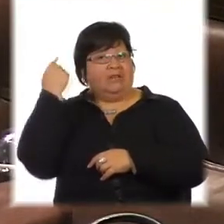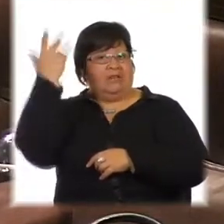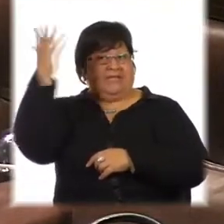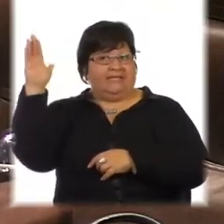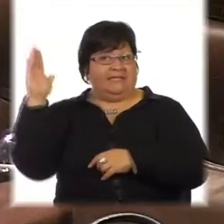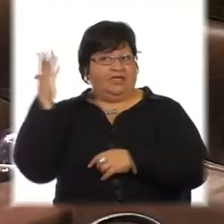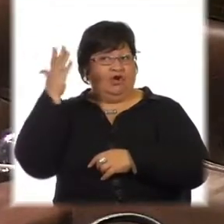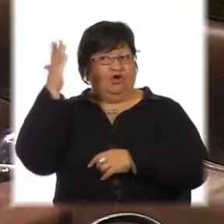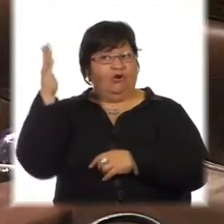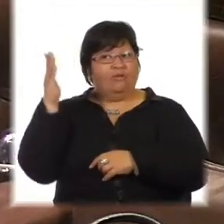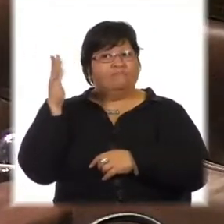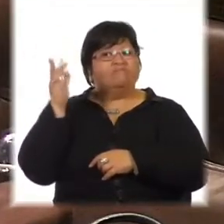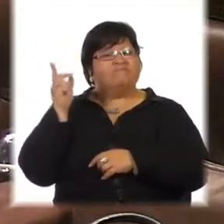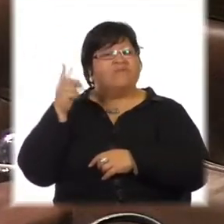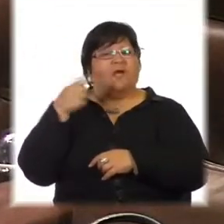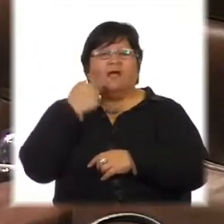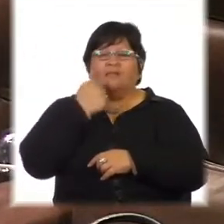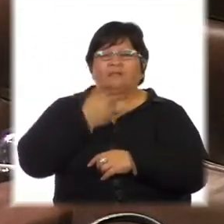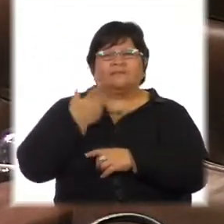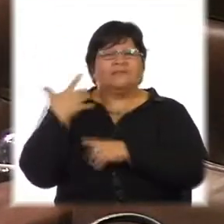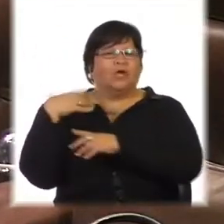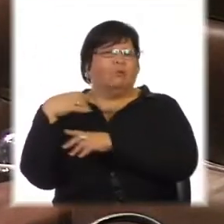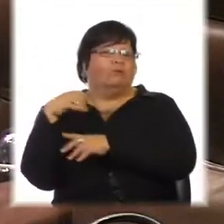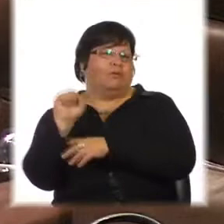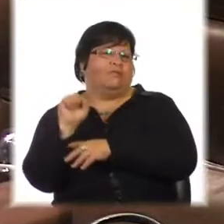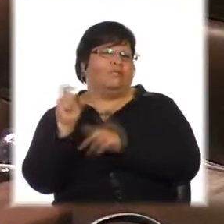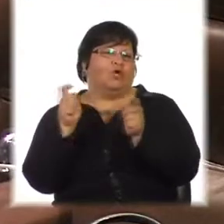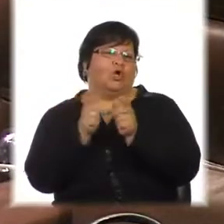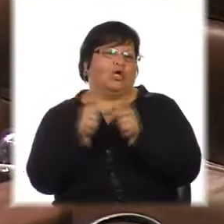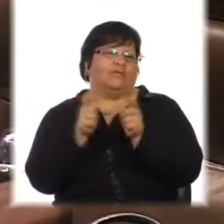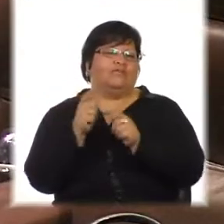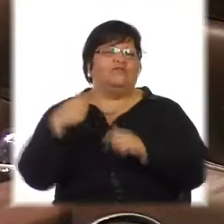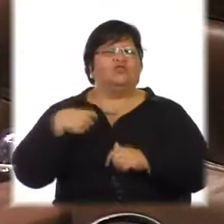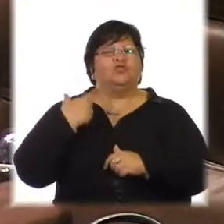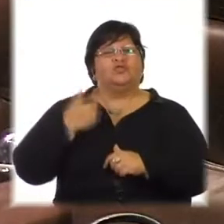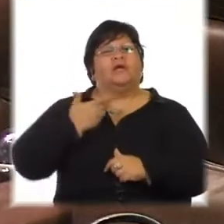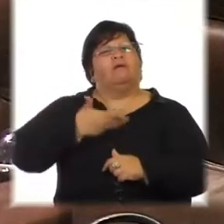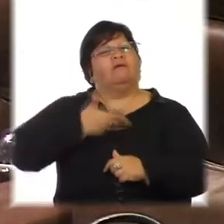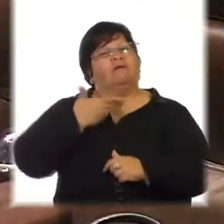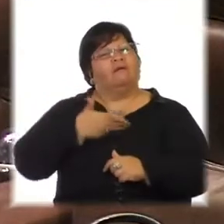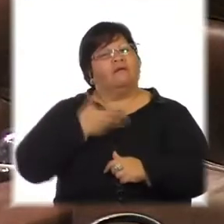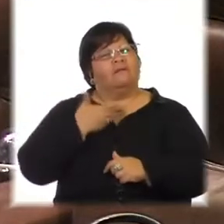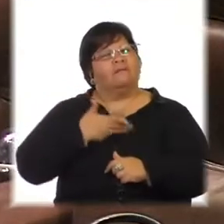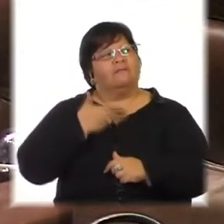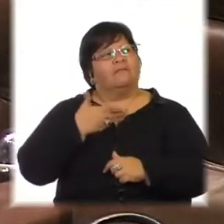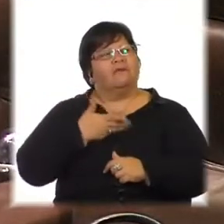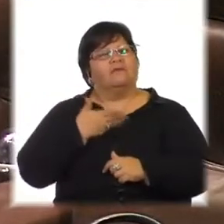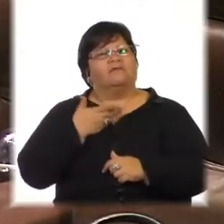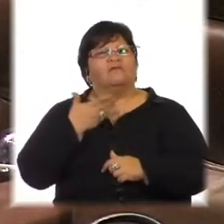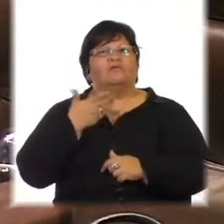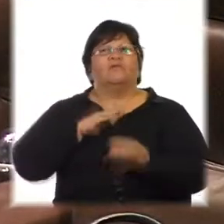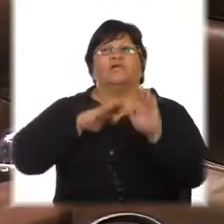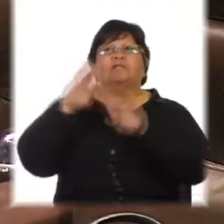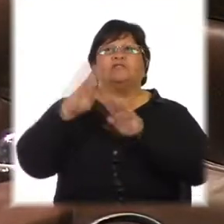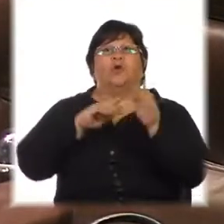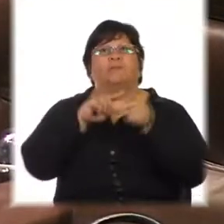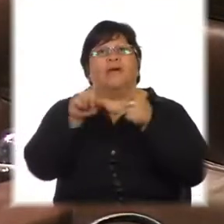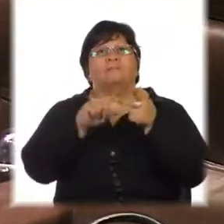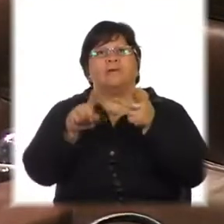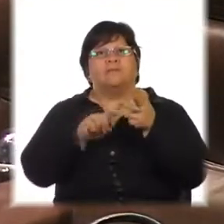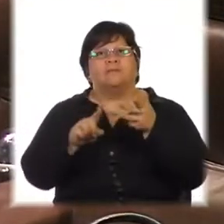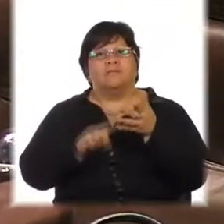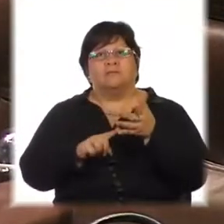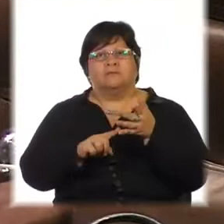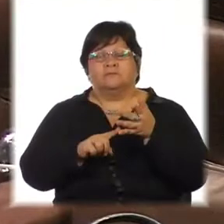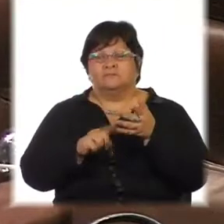compromisos a veces con colectivos sociales que reclaman tal votación y después